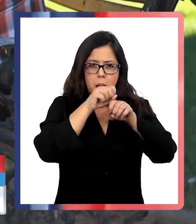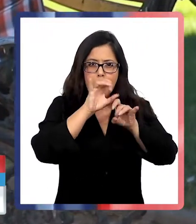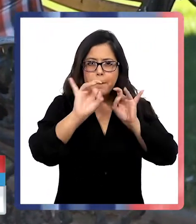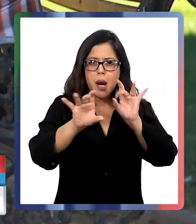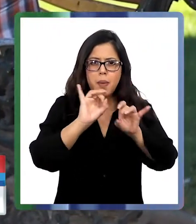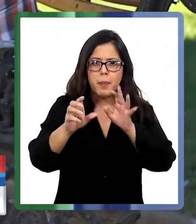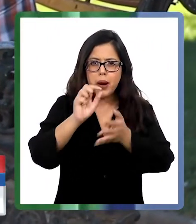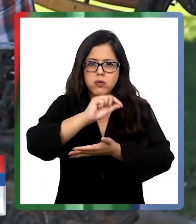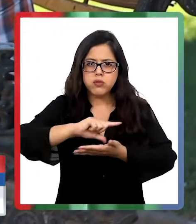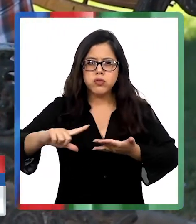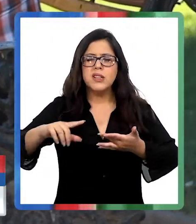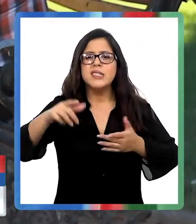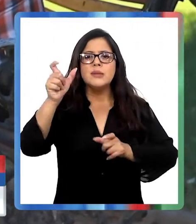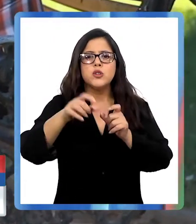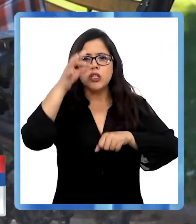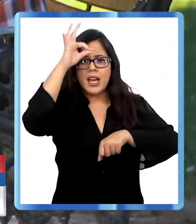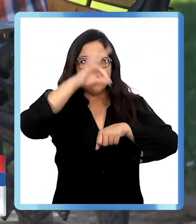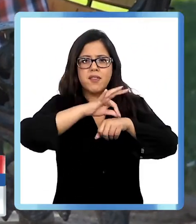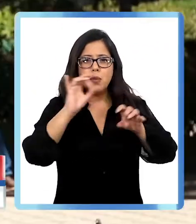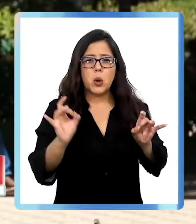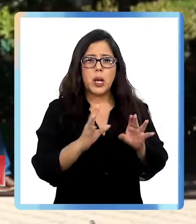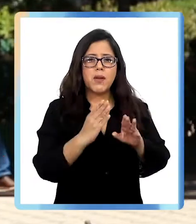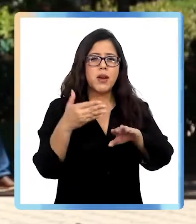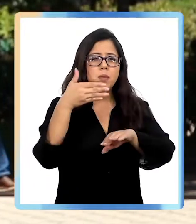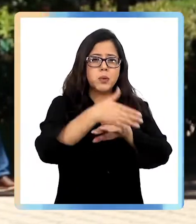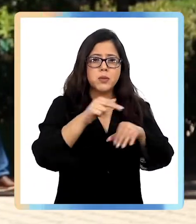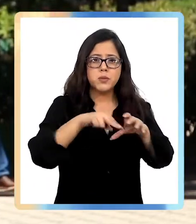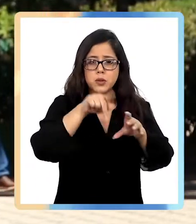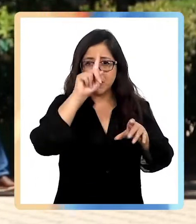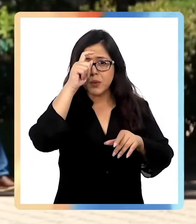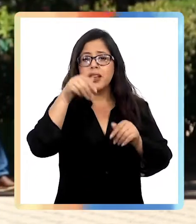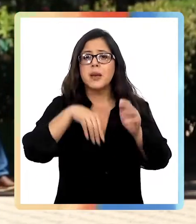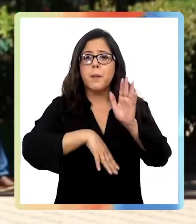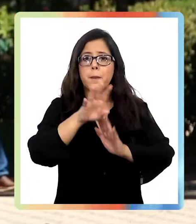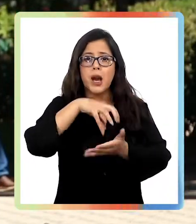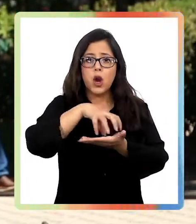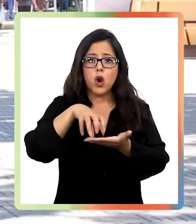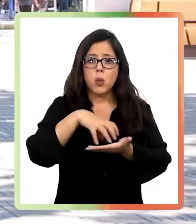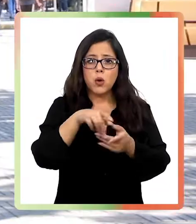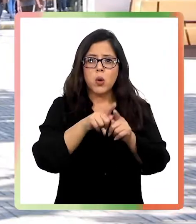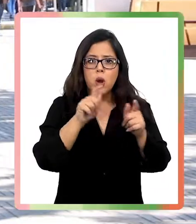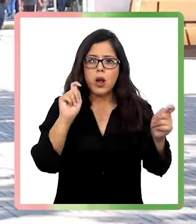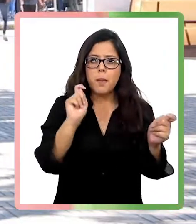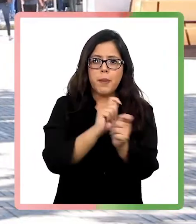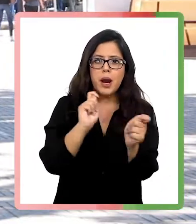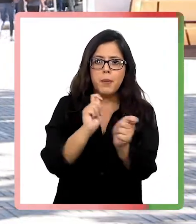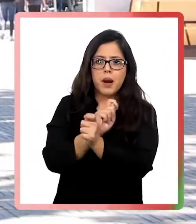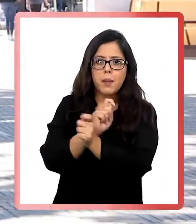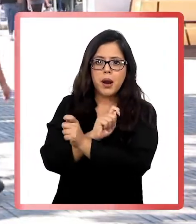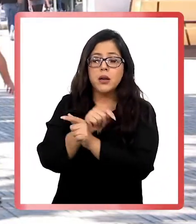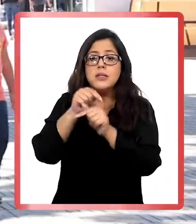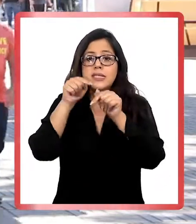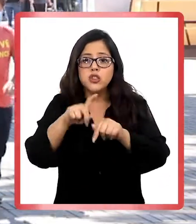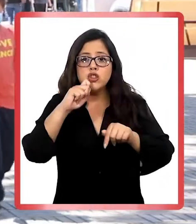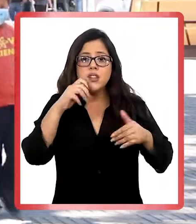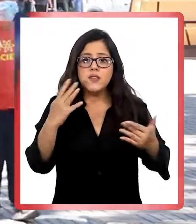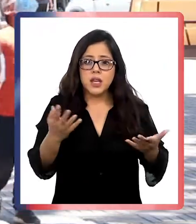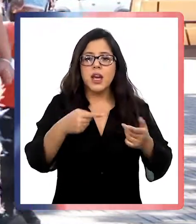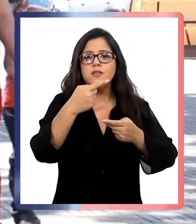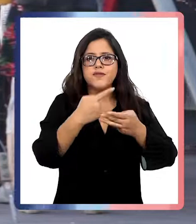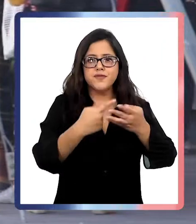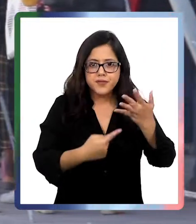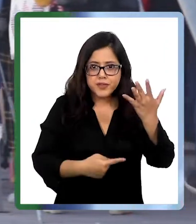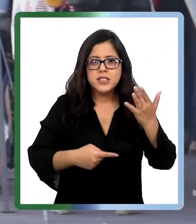contagios y más enfermos graves ingresando a las UCI que cada semana más comunas retroceden a fase de transición. Y ello implica una serie de